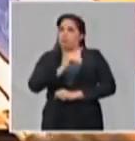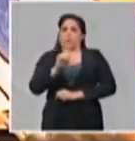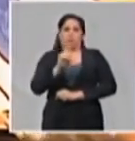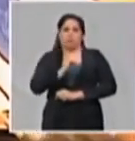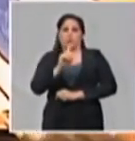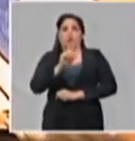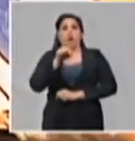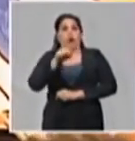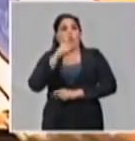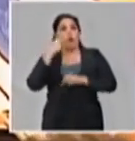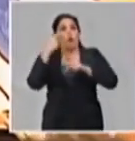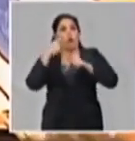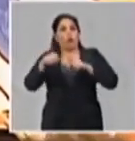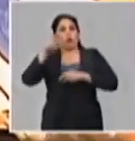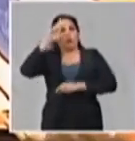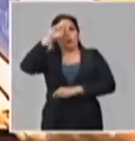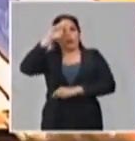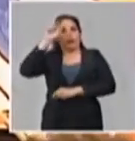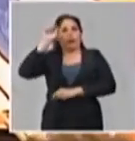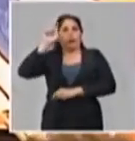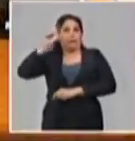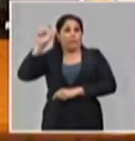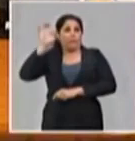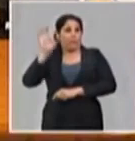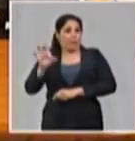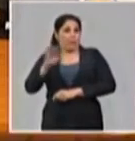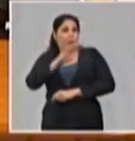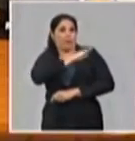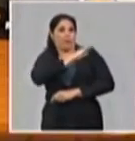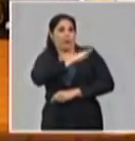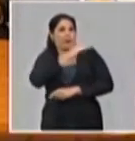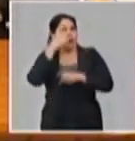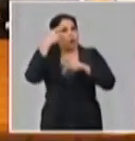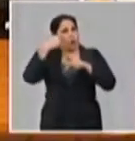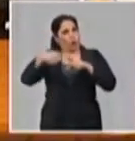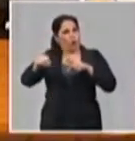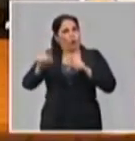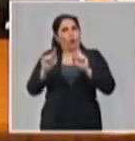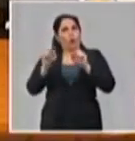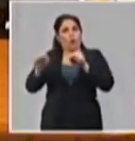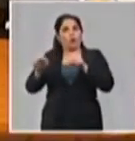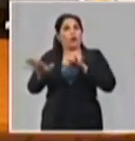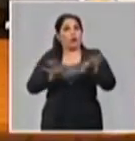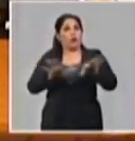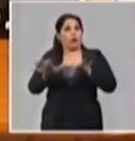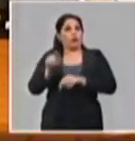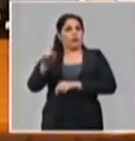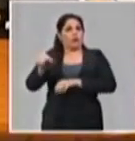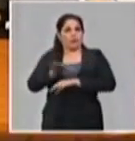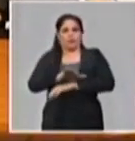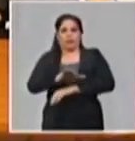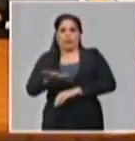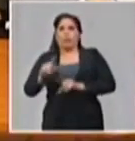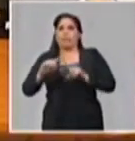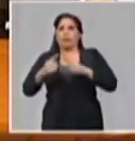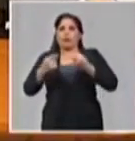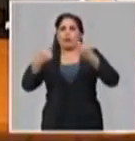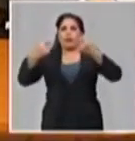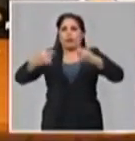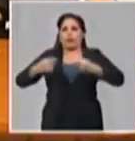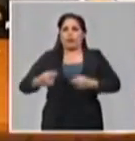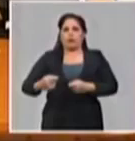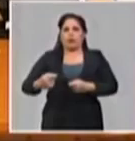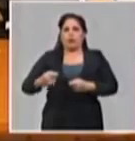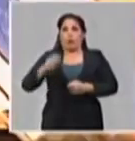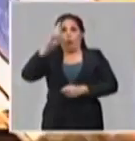definía cuáles son todas aquellas instalaciones que estaban previstas, con todas las condiciones creadas, pero se decidió sumar